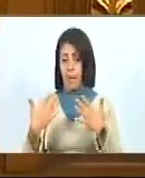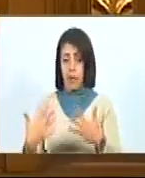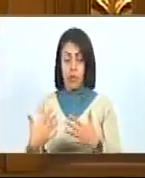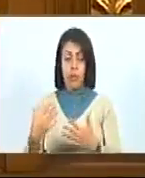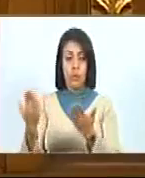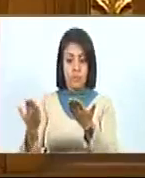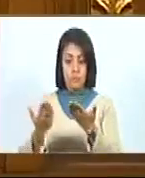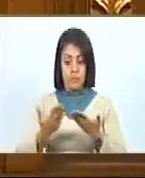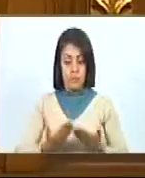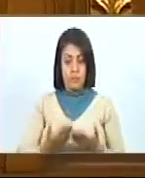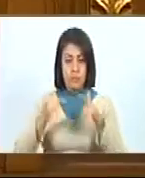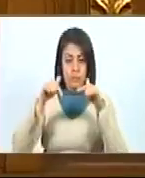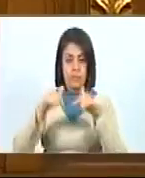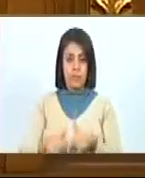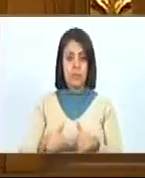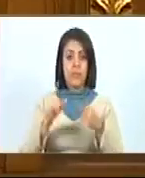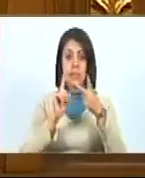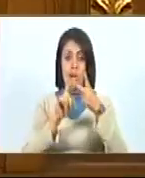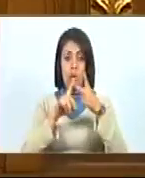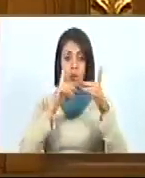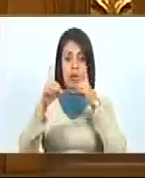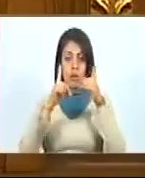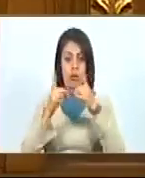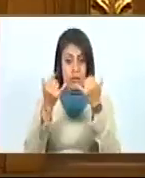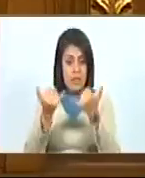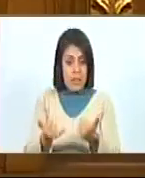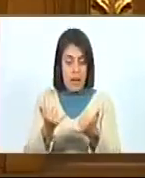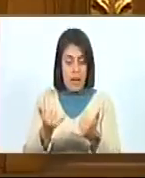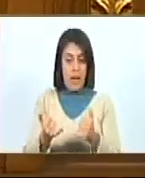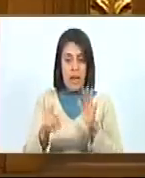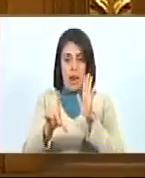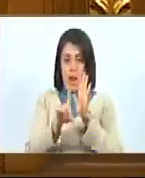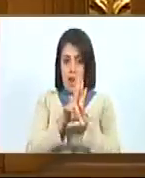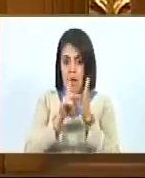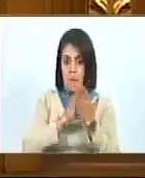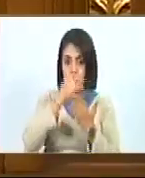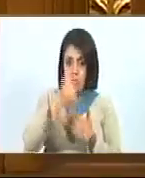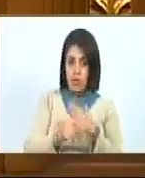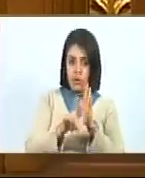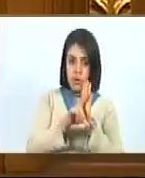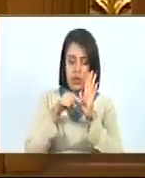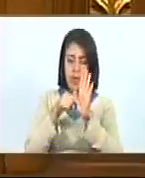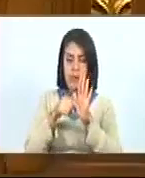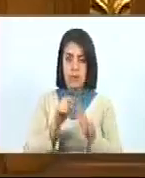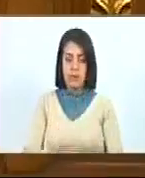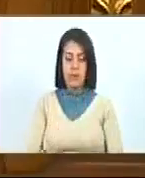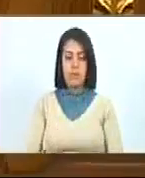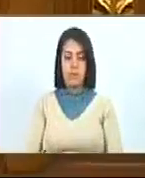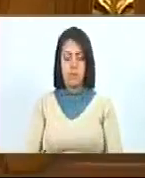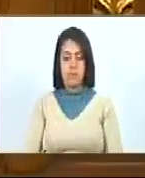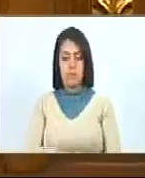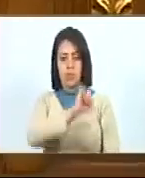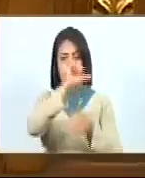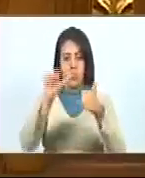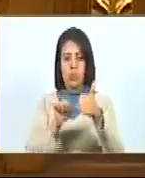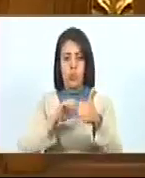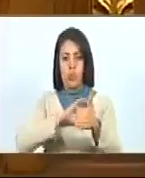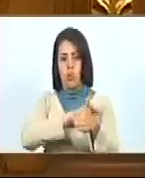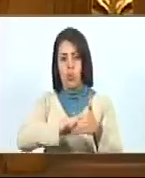traigamos a segunda discusión este proyecto de ley. Desde la Subcomisión